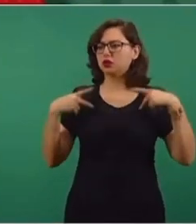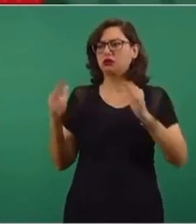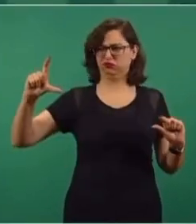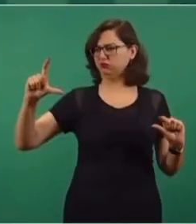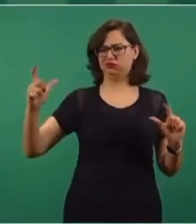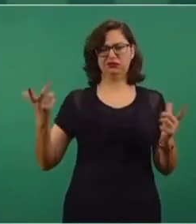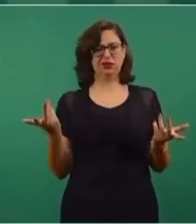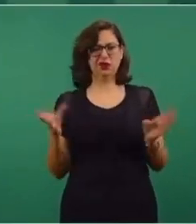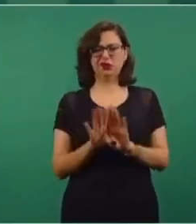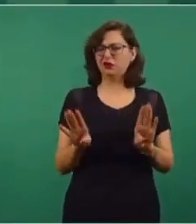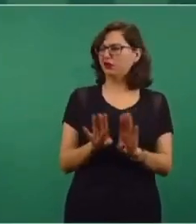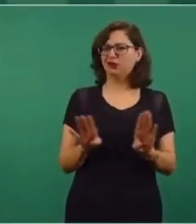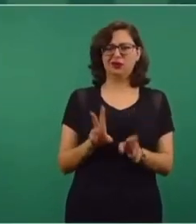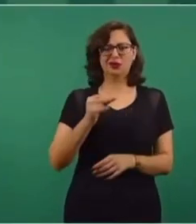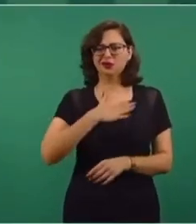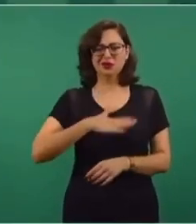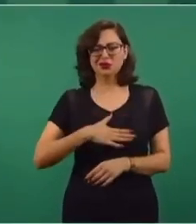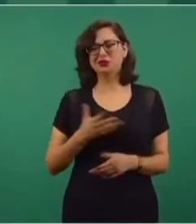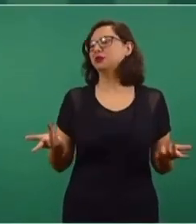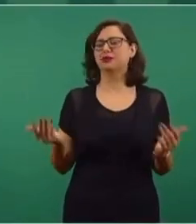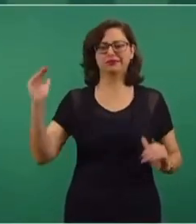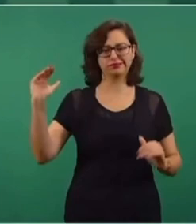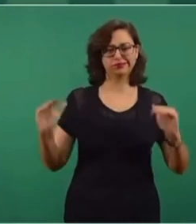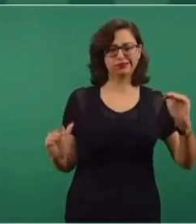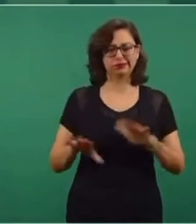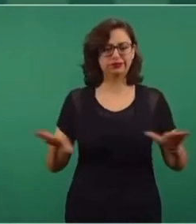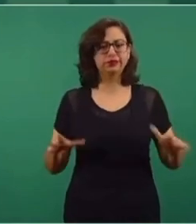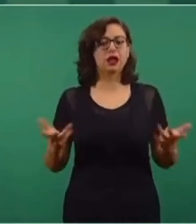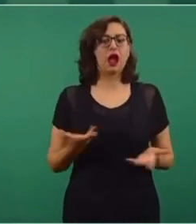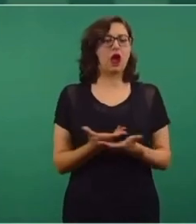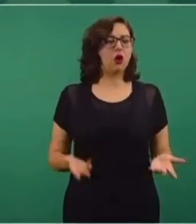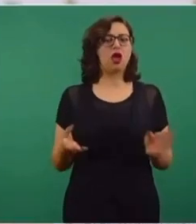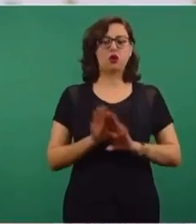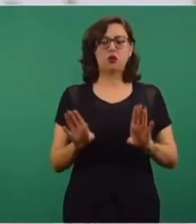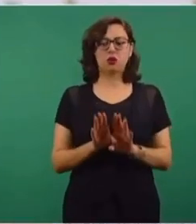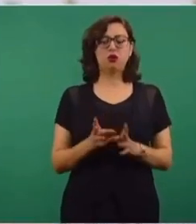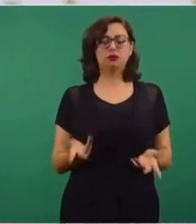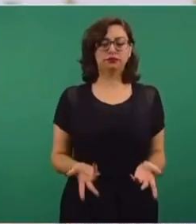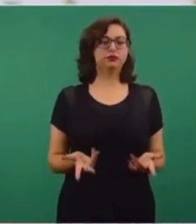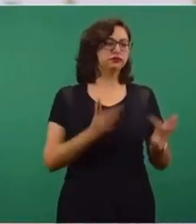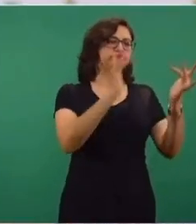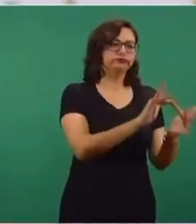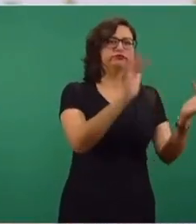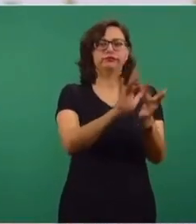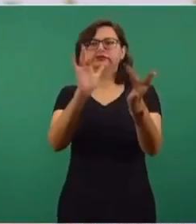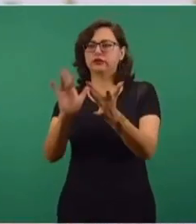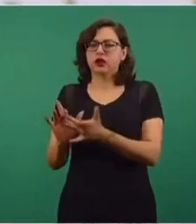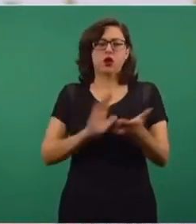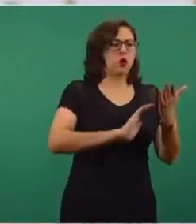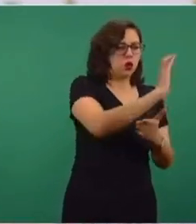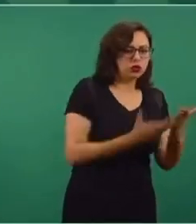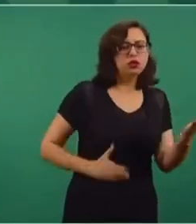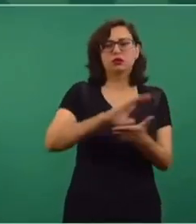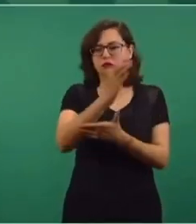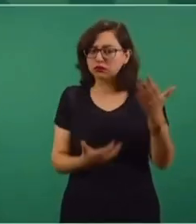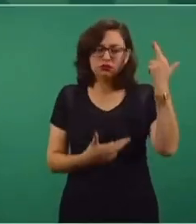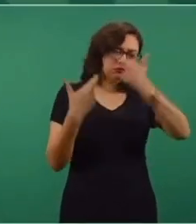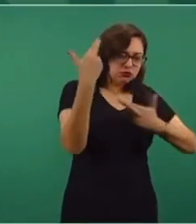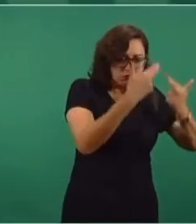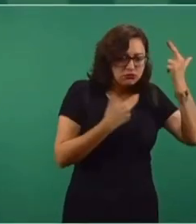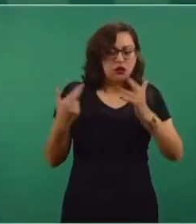doméstico. Entonces, ¿qué se está haciendo ahora? Porque esa es tu pregunta. Pues estamos hablando con todos, vamos a revisar contratos, ajustarlos